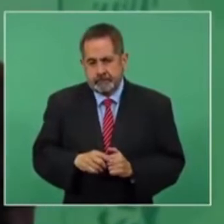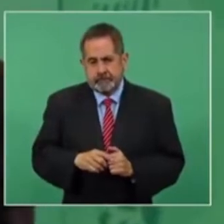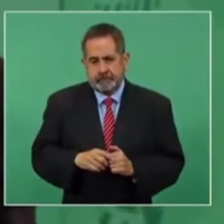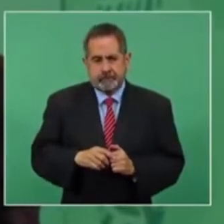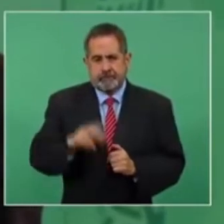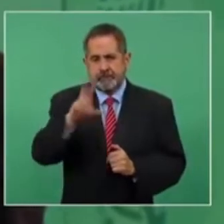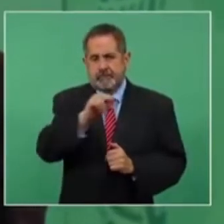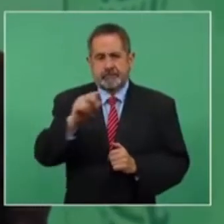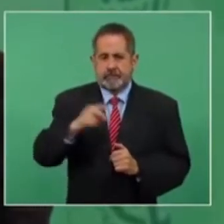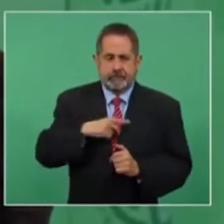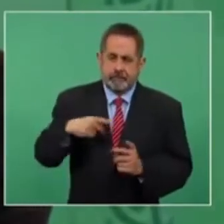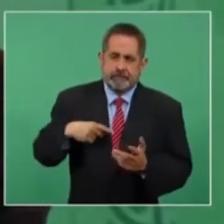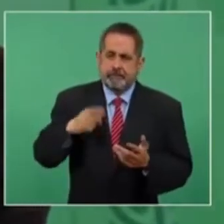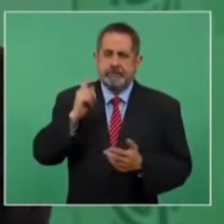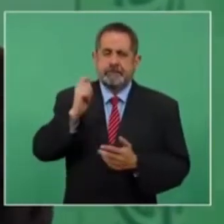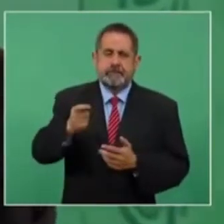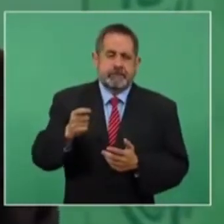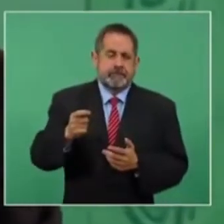descartar